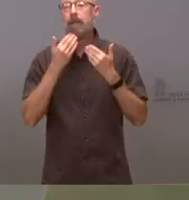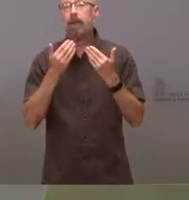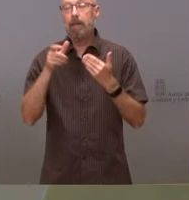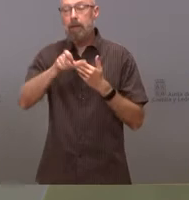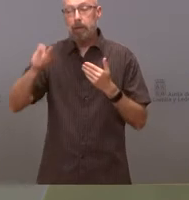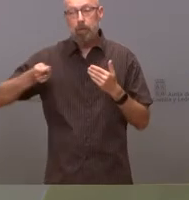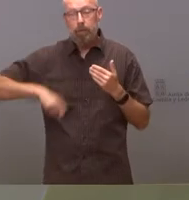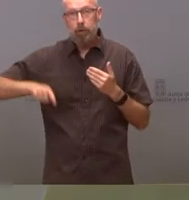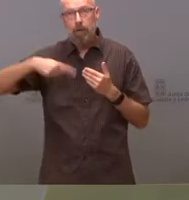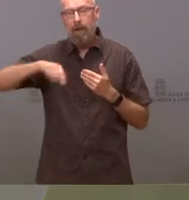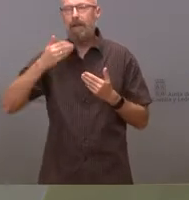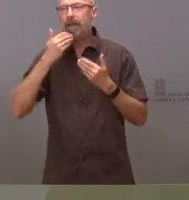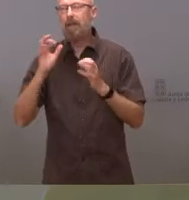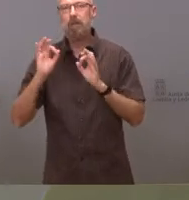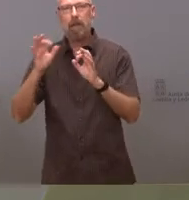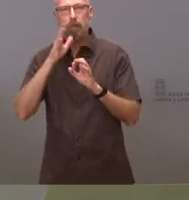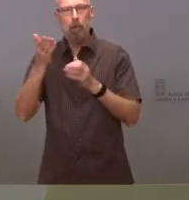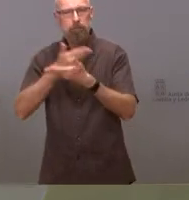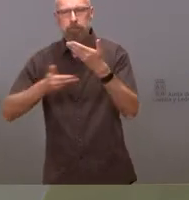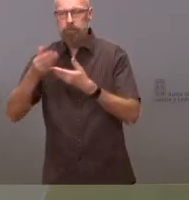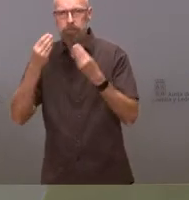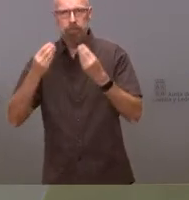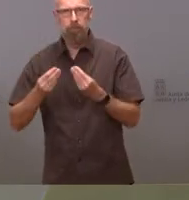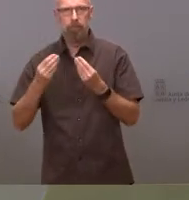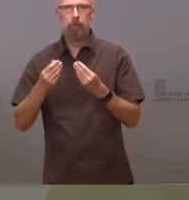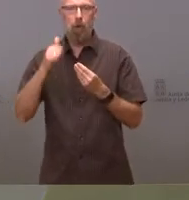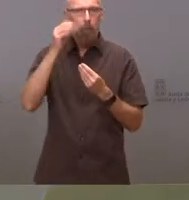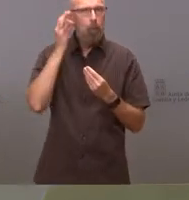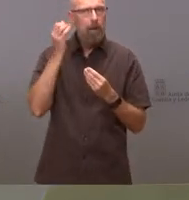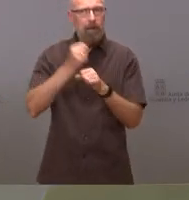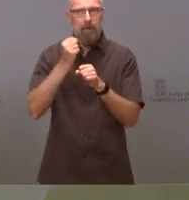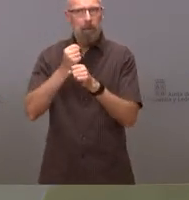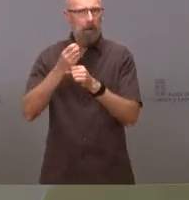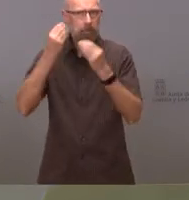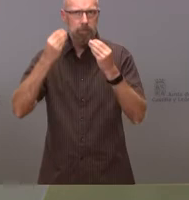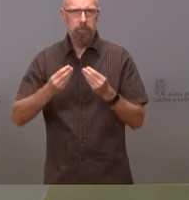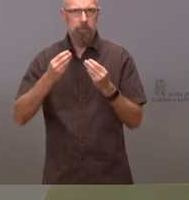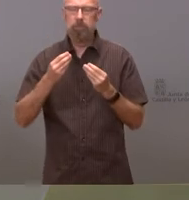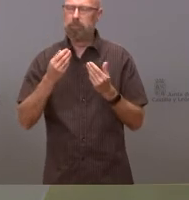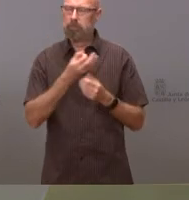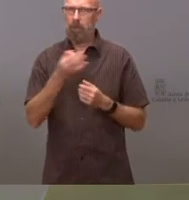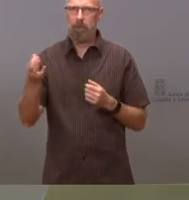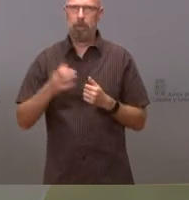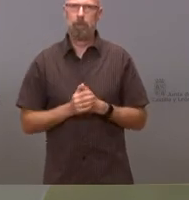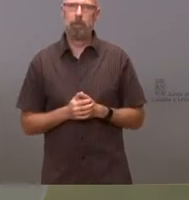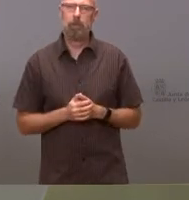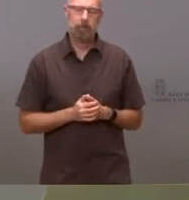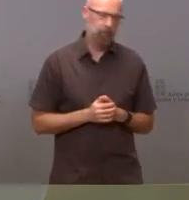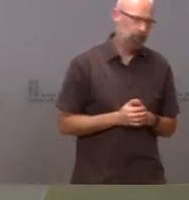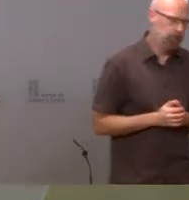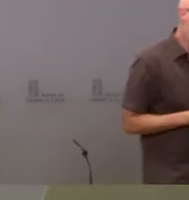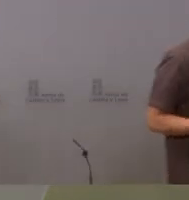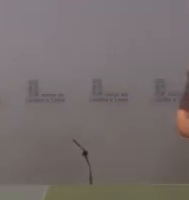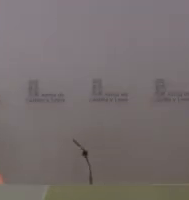extraordinario. Los hombres y mujeres de las distintas administraciones del operativo han hecho una labor extraordinaria, extenuante y, desde luego,